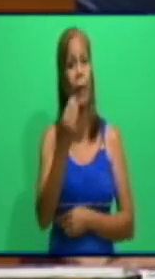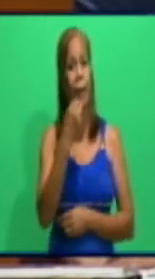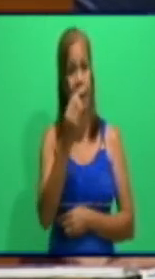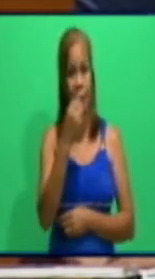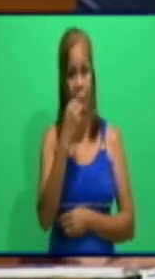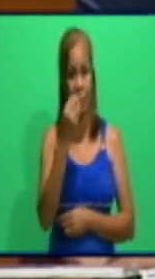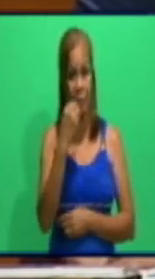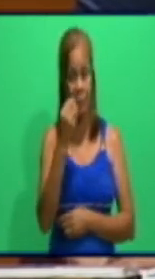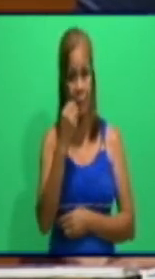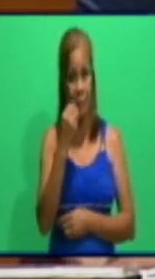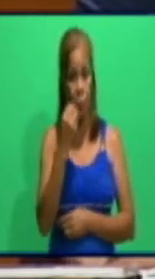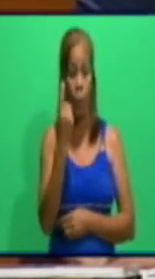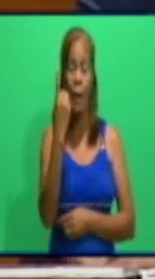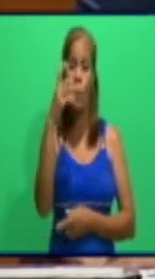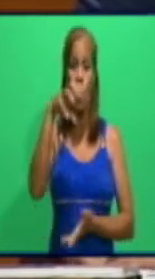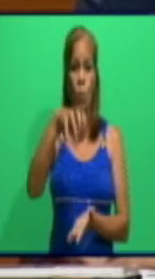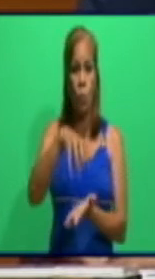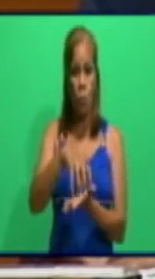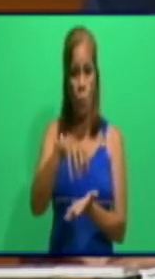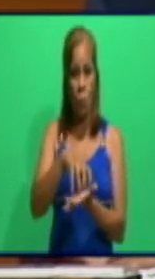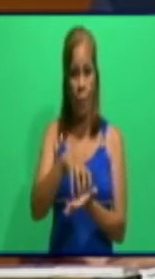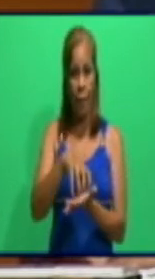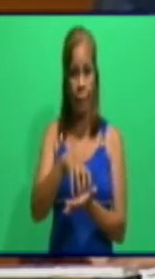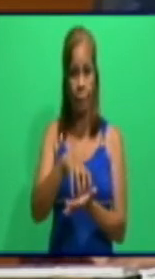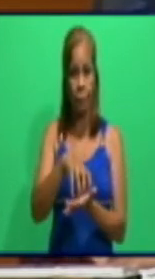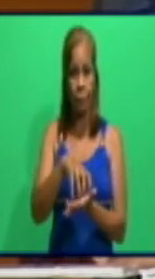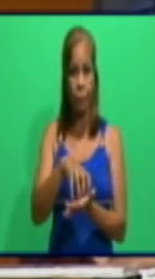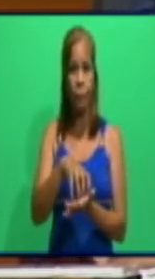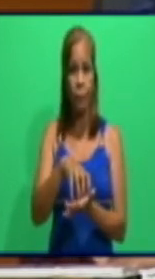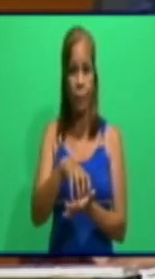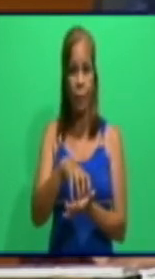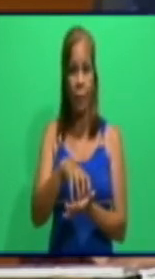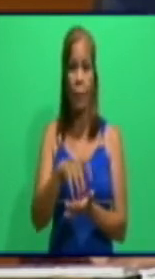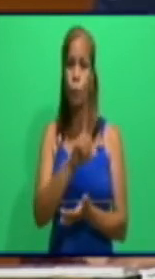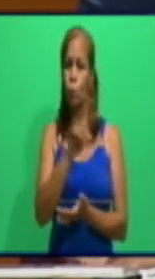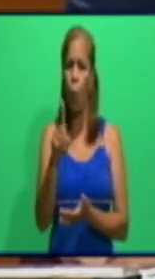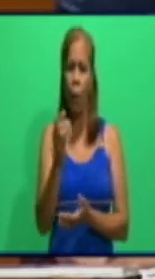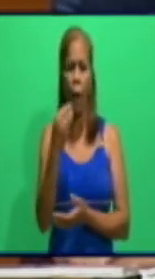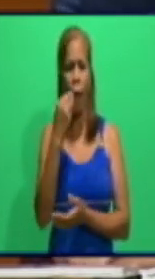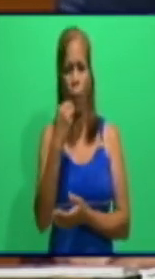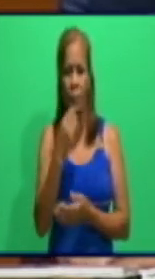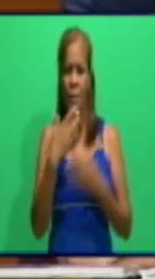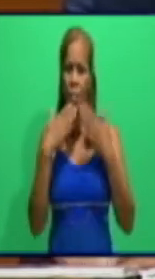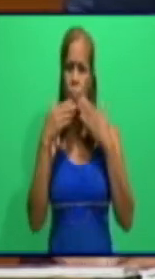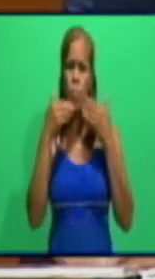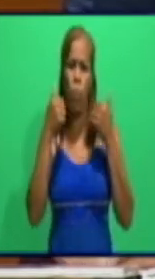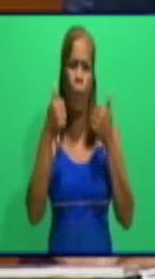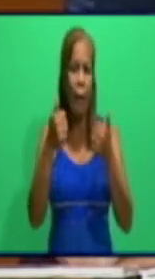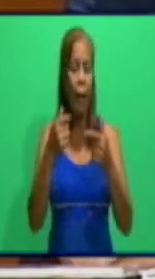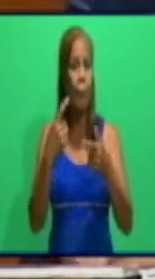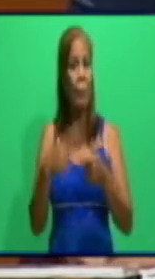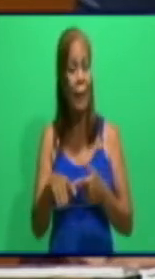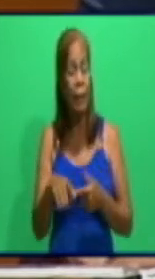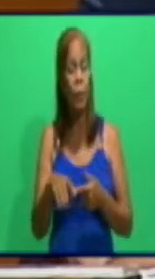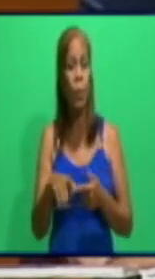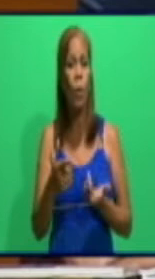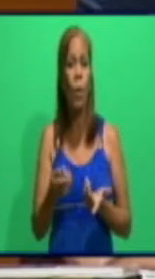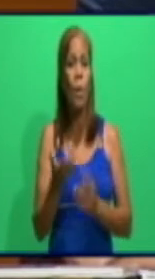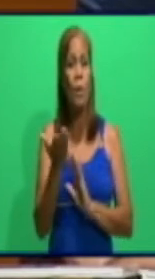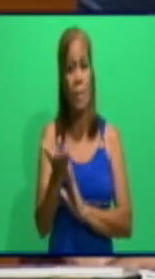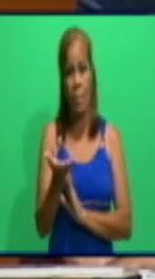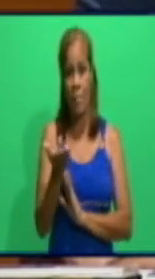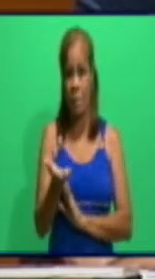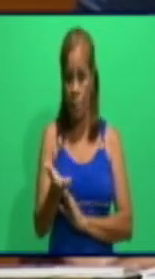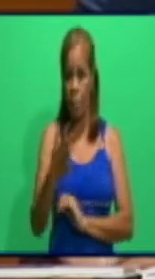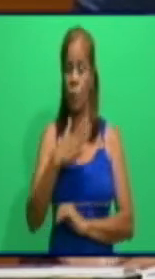en una institución, es que ni en el hotel de mayor lujo nunca la comida va a ser como la que nos comemos en nuestra casa. Pero está